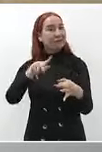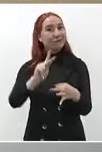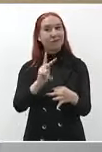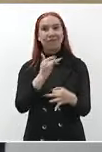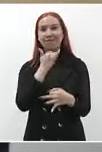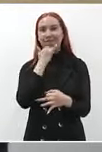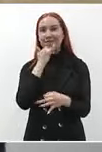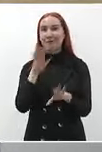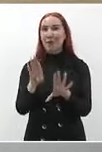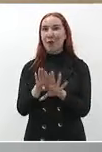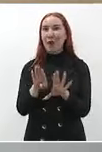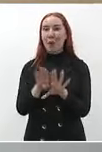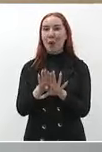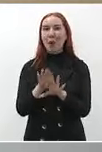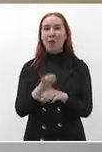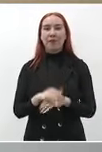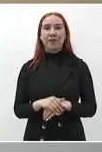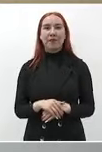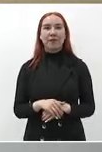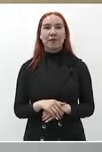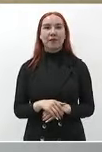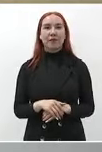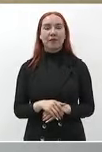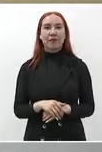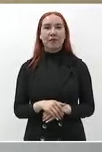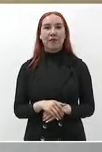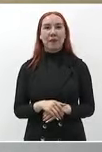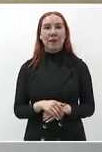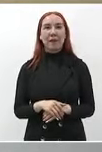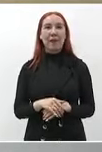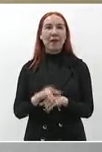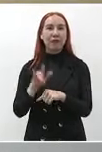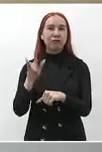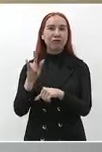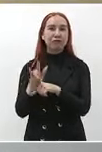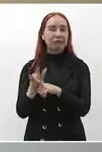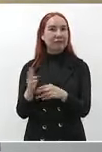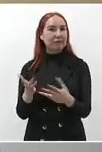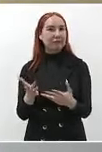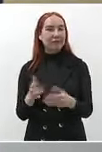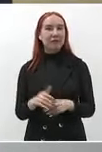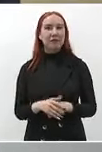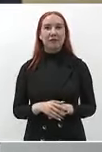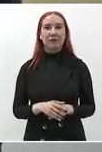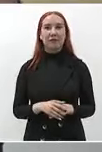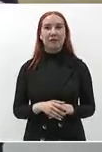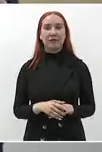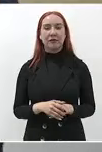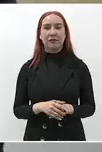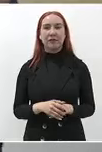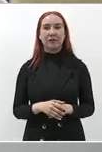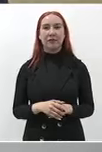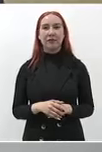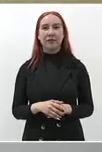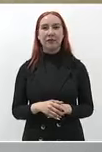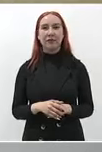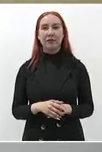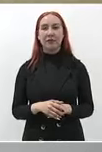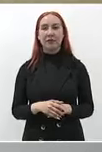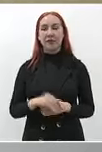agentes porfiristas cuando se da el levantamiento pues ya estaban